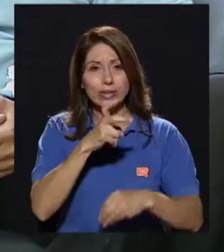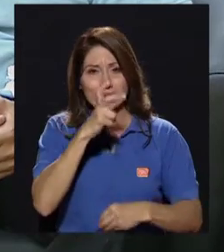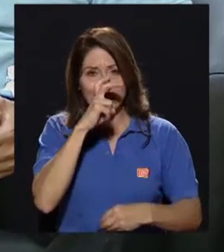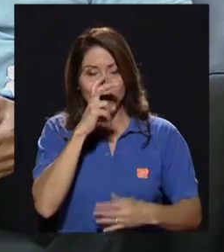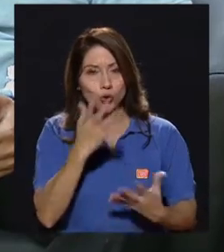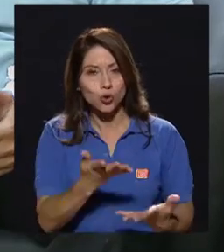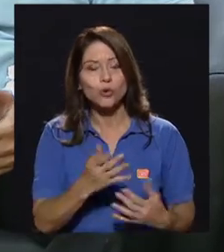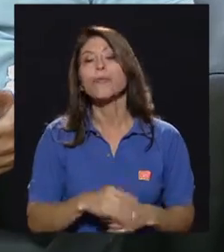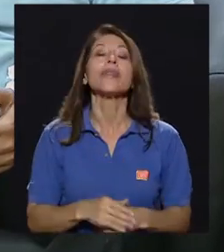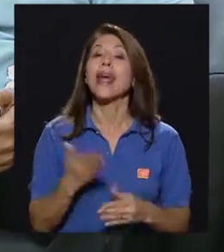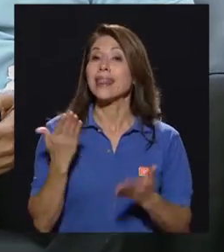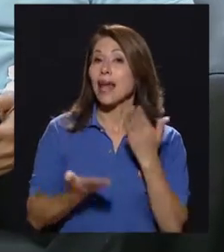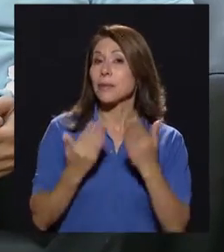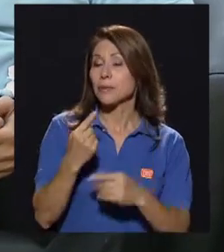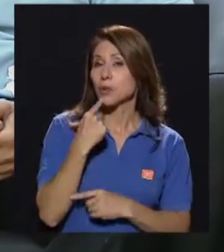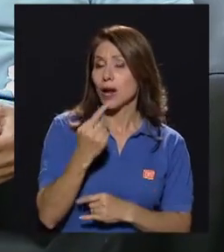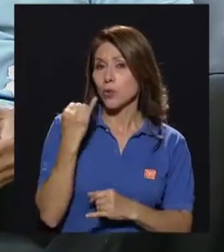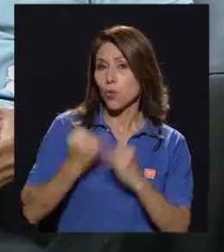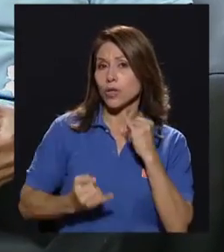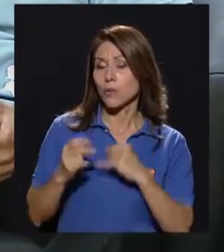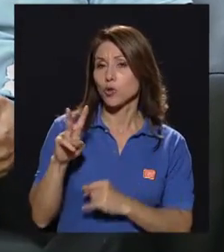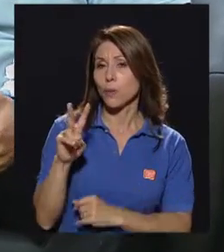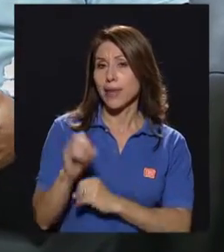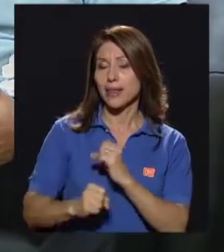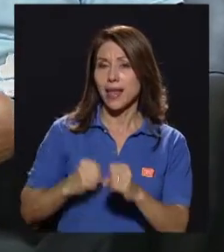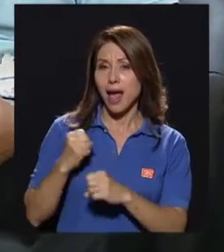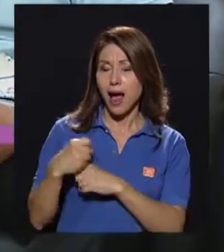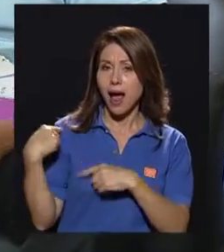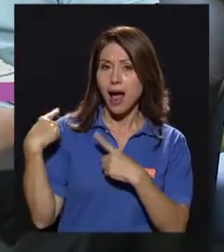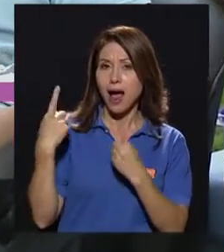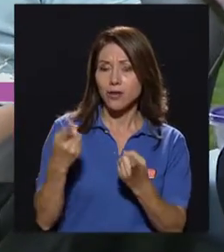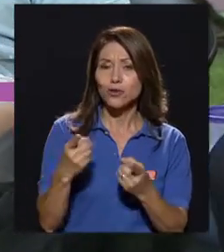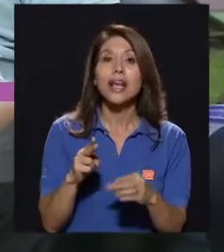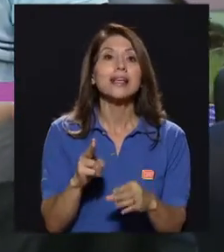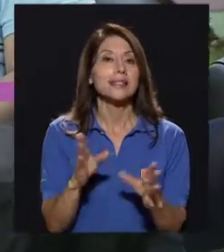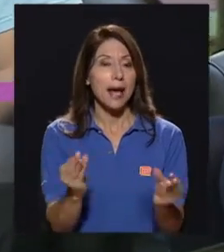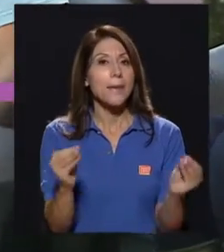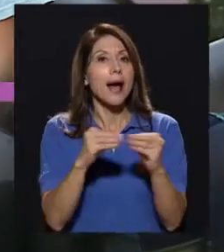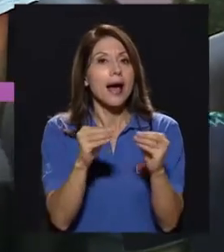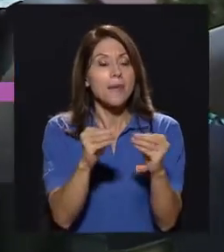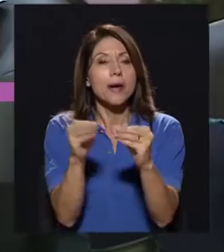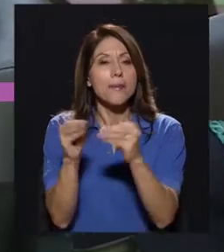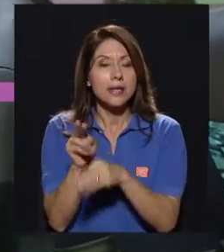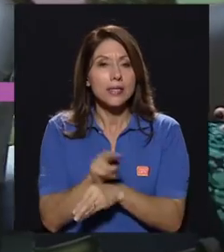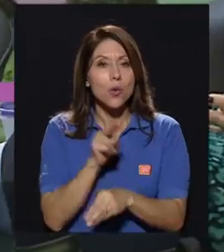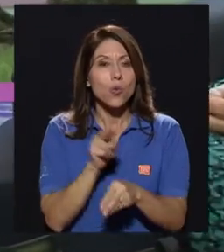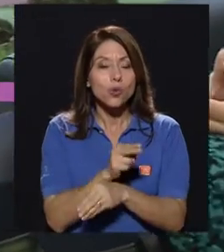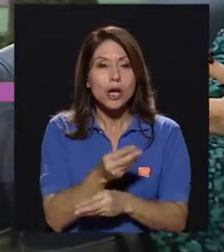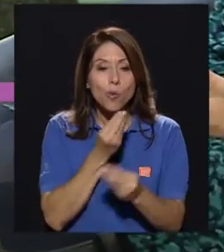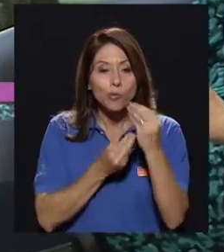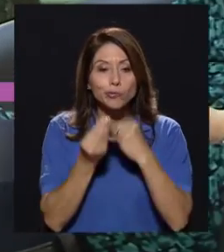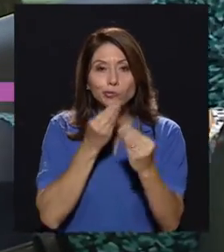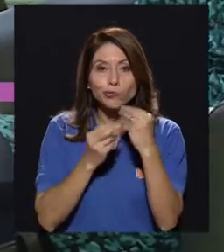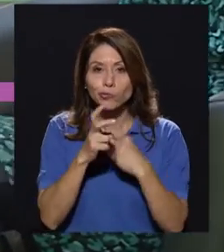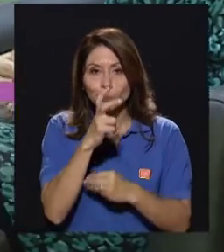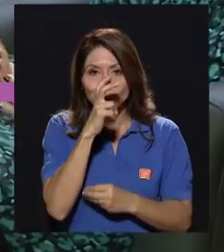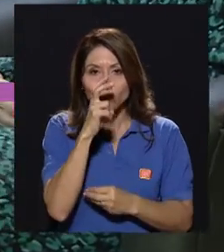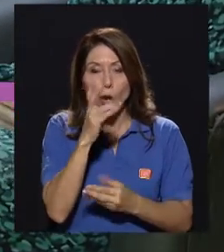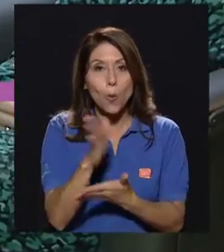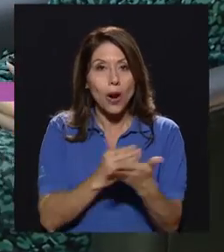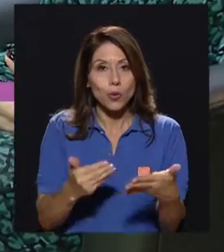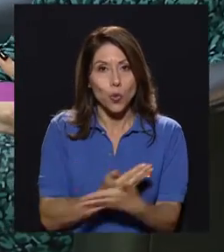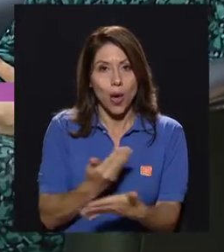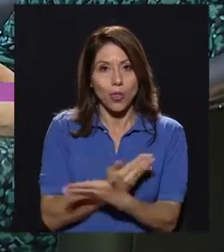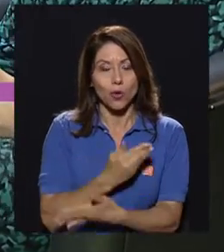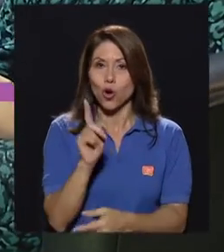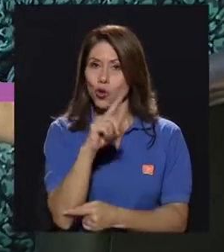Ok. Tal vez mencionar que en los últimos 20 años se ha desarrollado más el consumo de insectos como algo innovador. No solo en